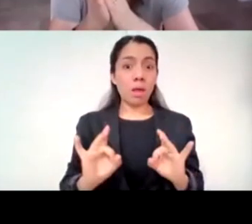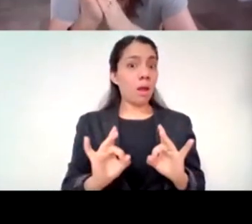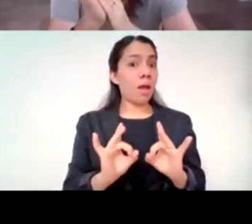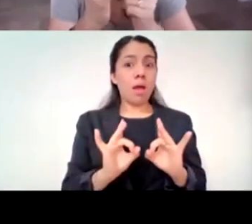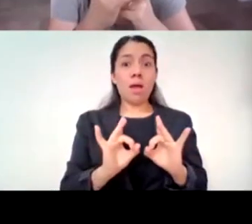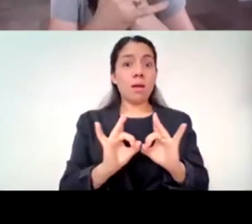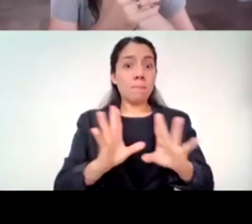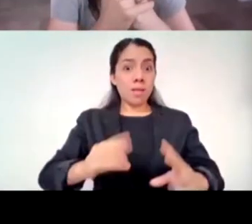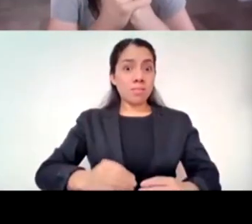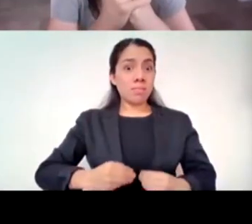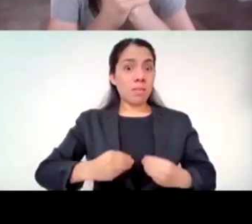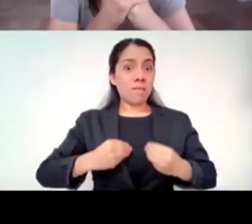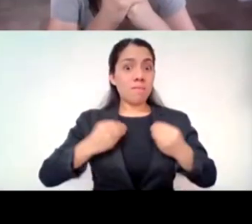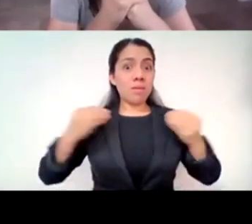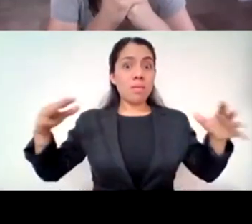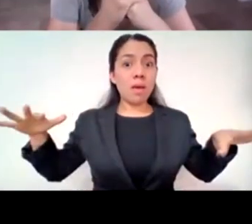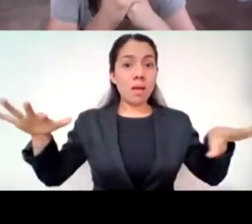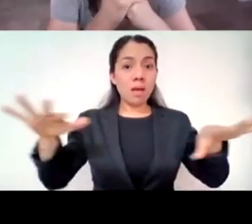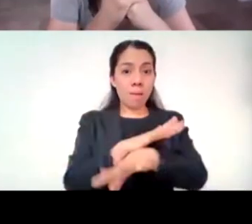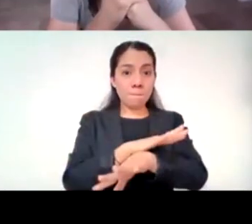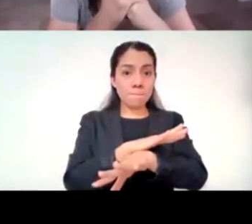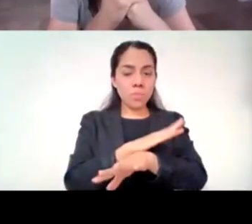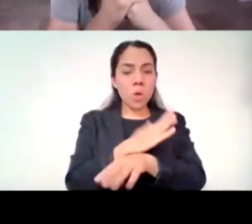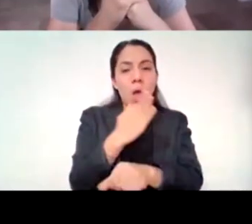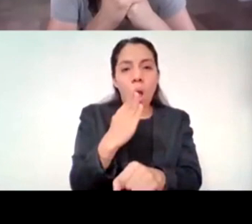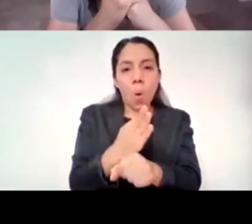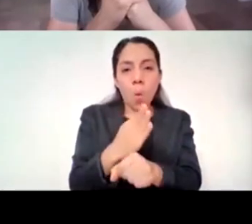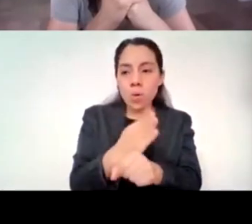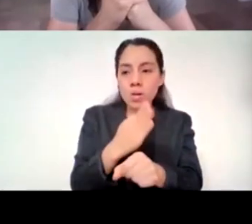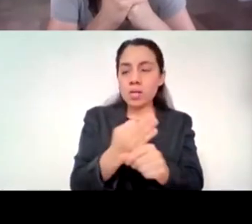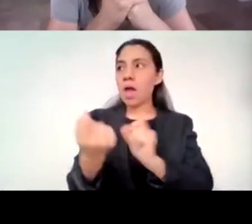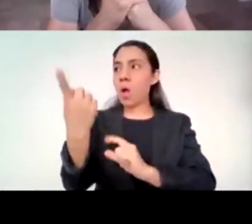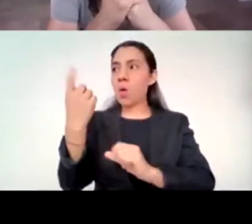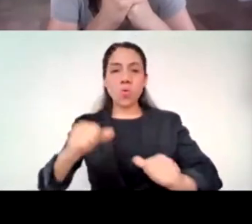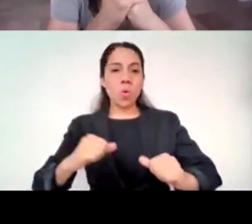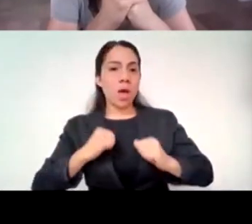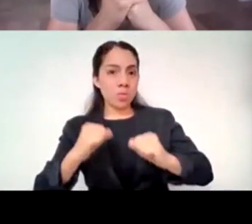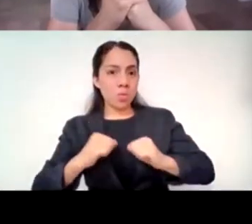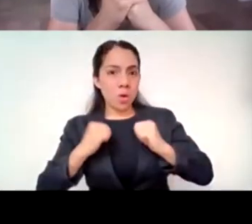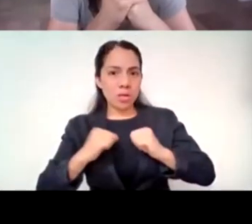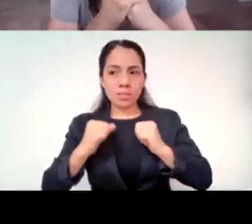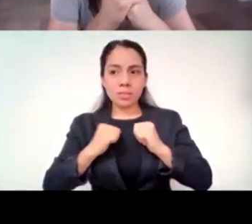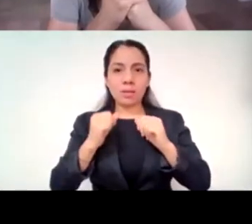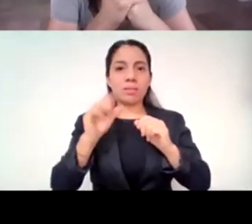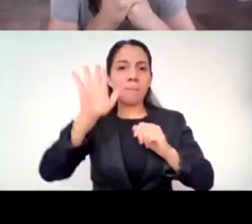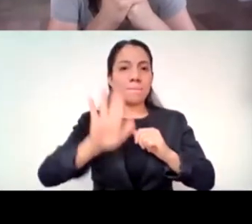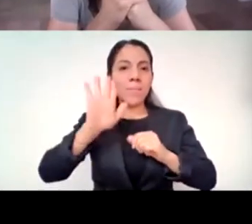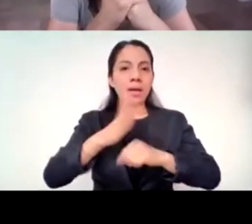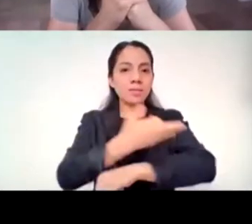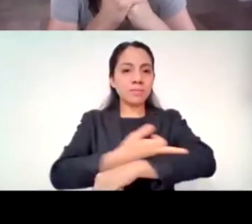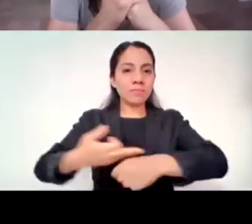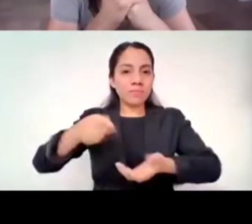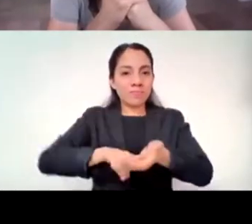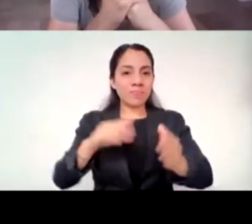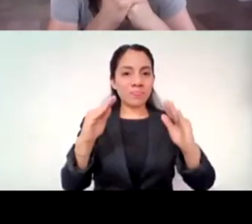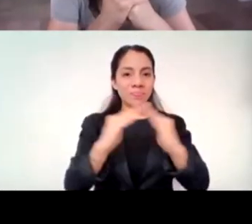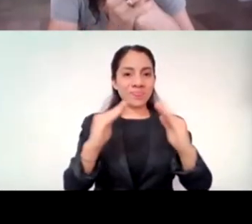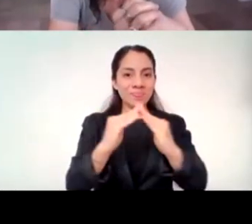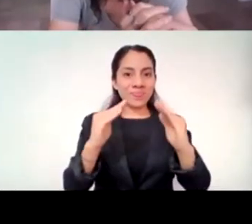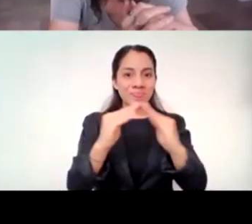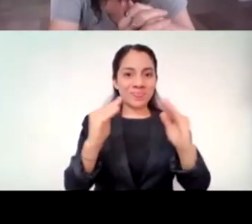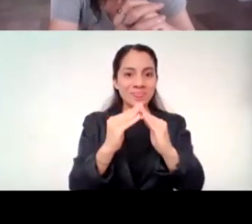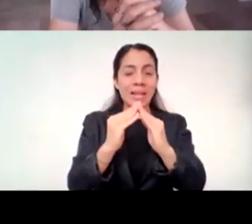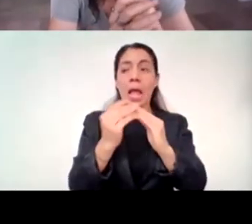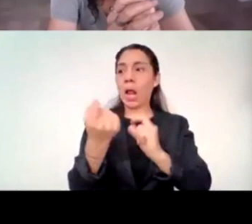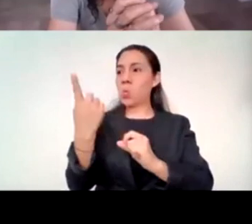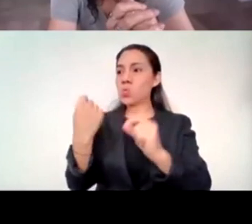Ahorita, o se odian porque están todos juntos y quieren verdaderamente tener un cuarto separado, que te encantaría meterlos y encerrarlos